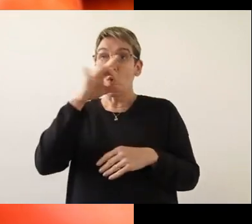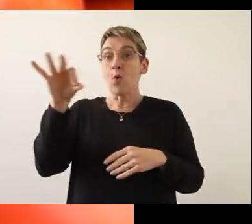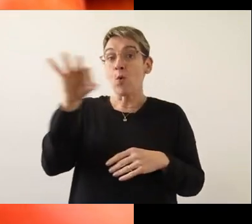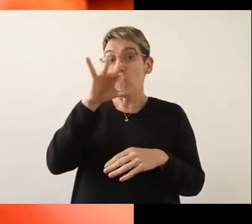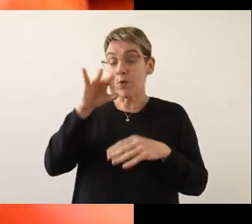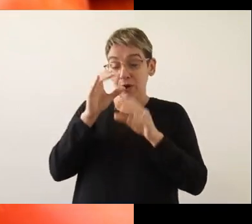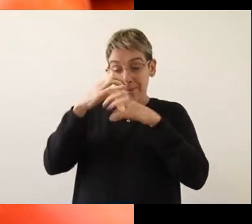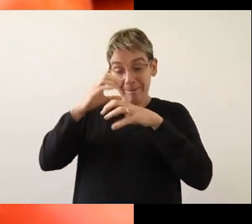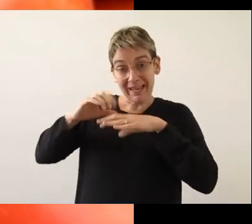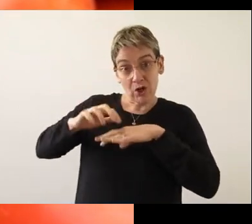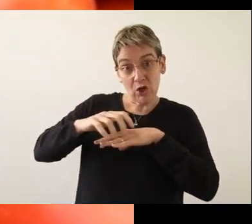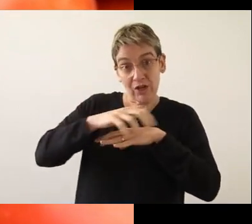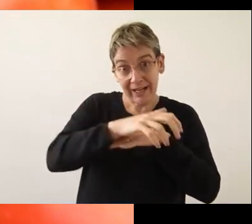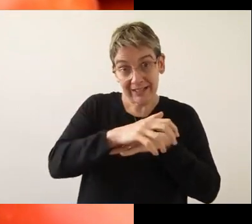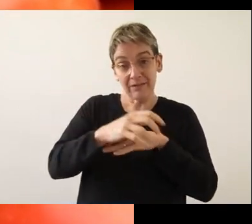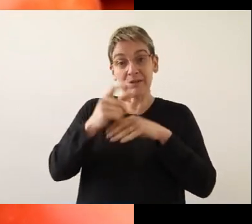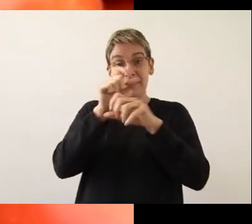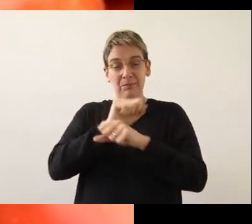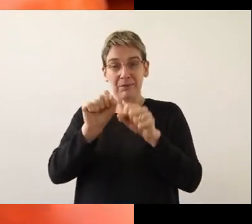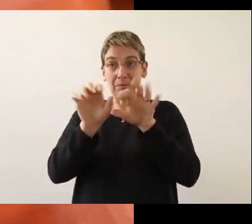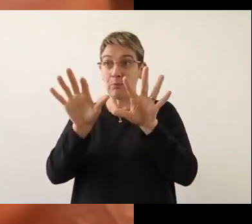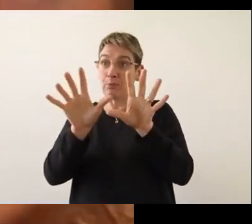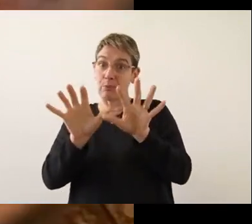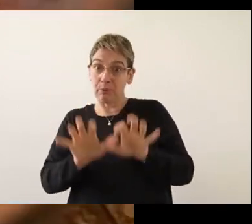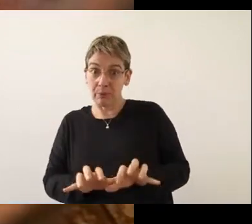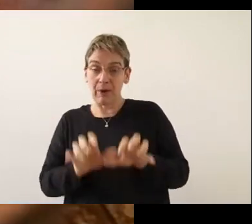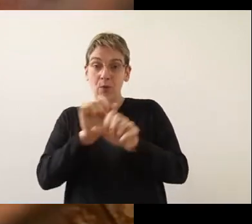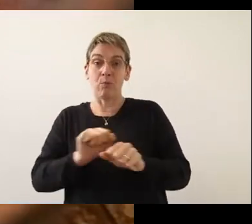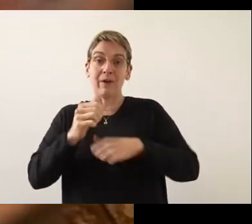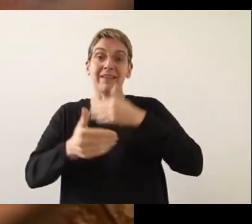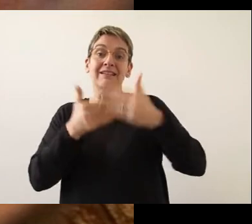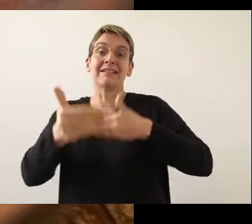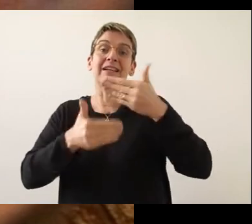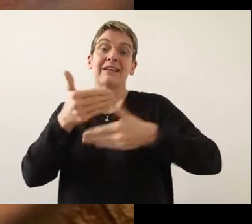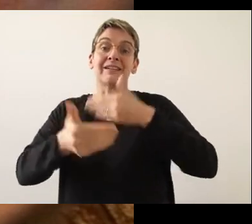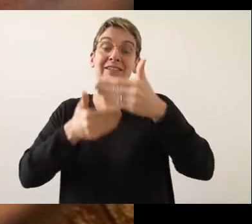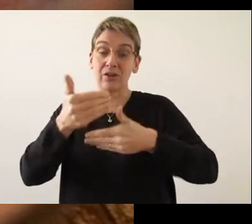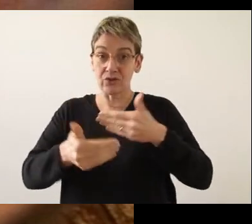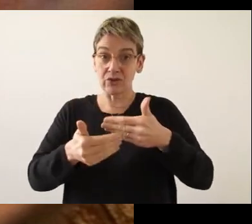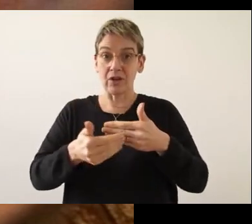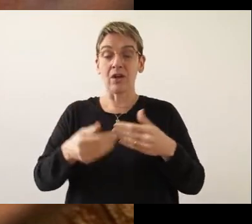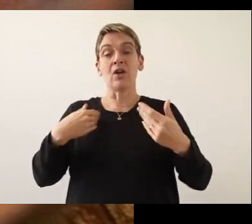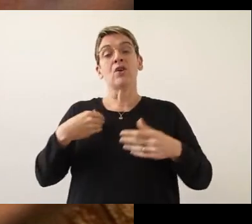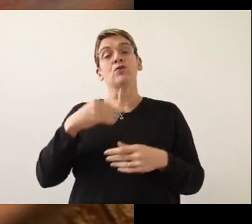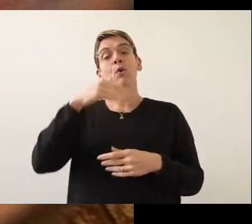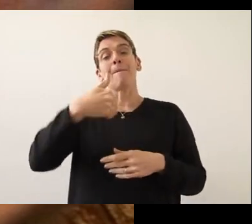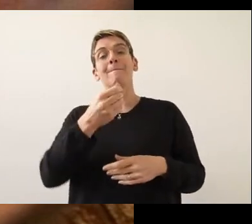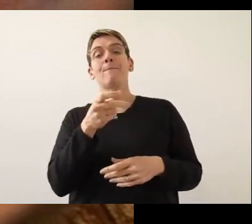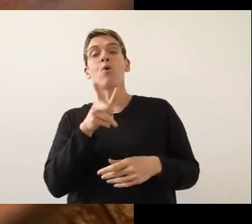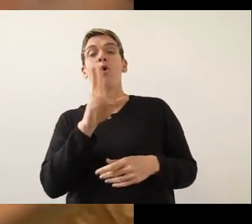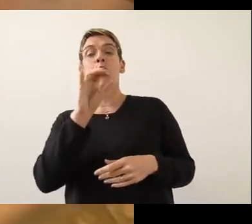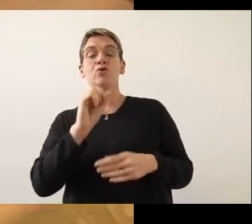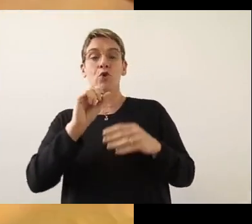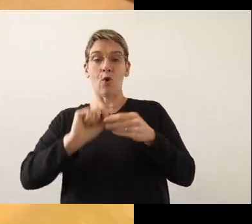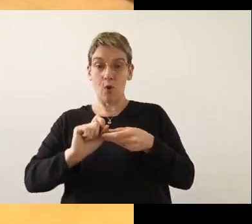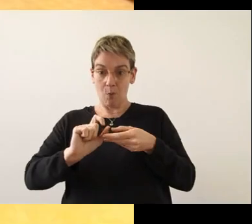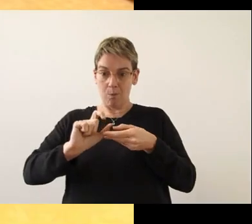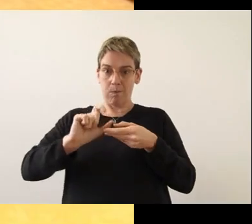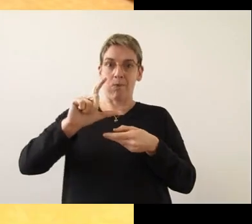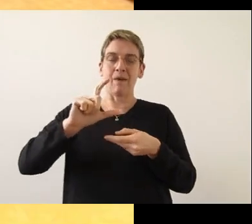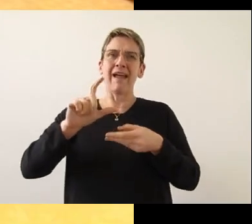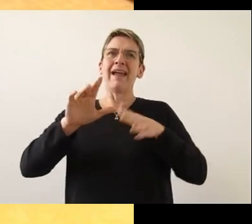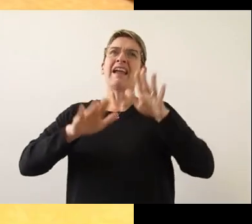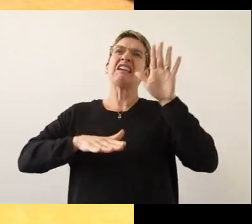microorganismos de descomposición que pueden desarrollarse son mohos y levaduras que rara